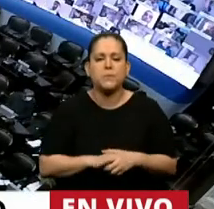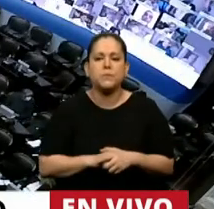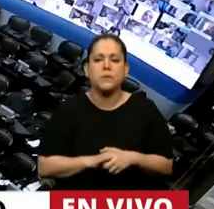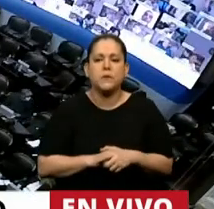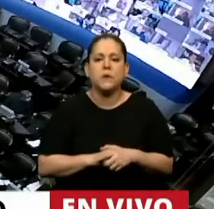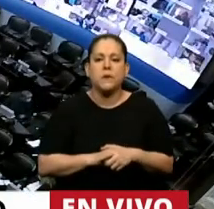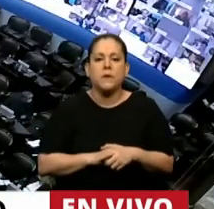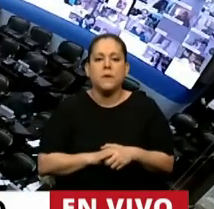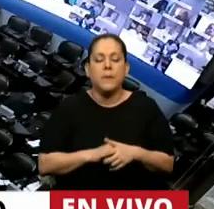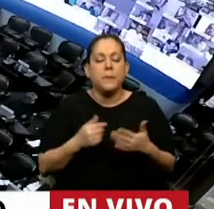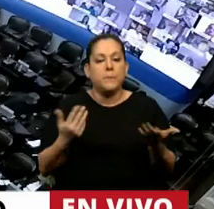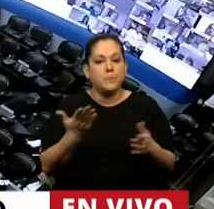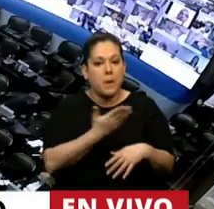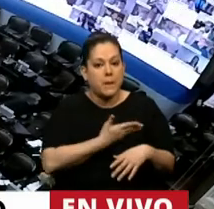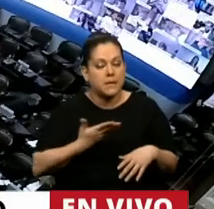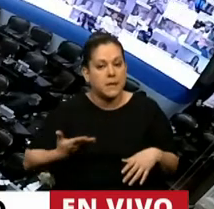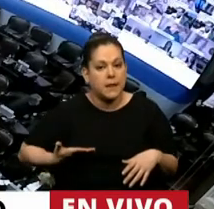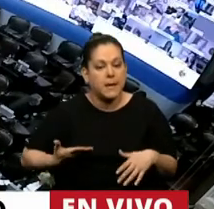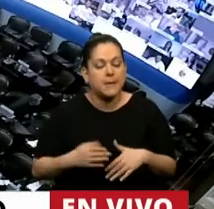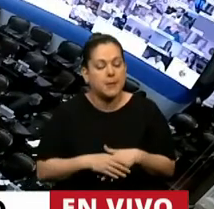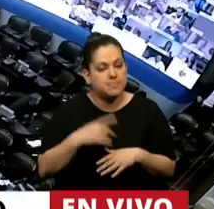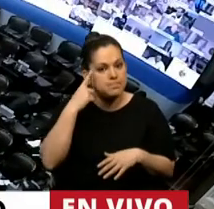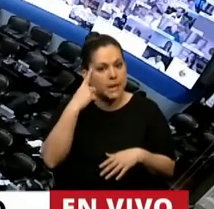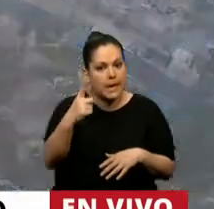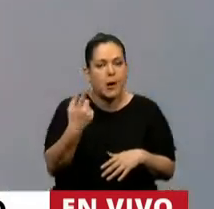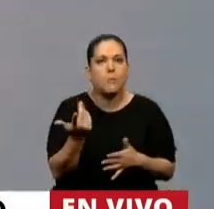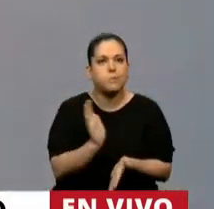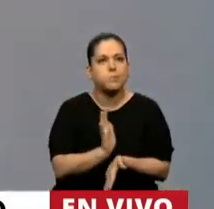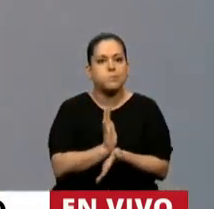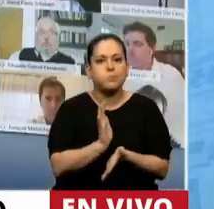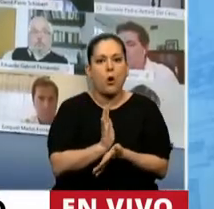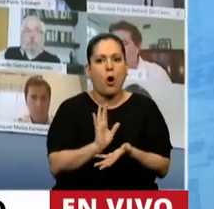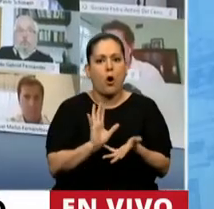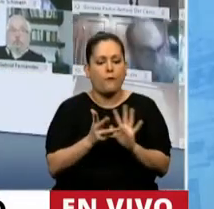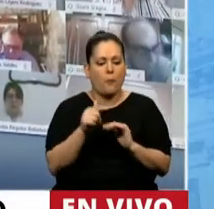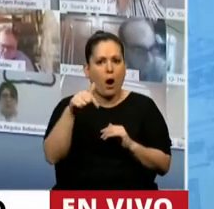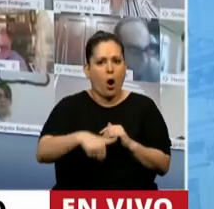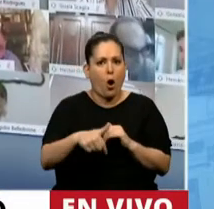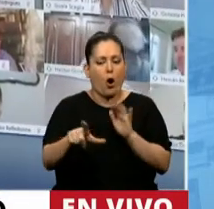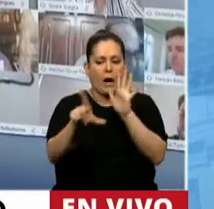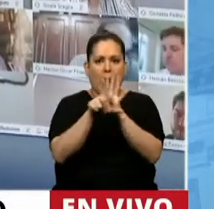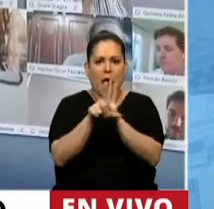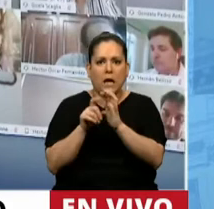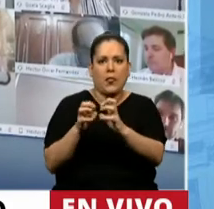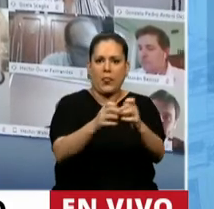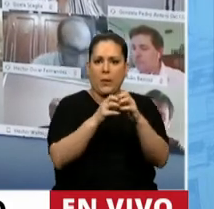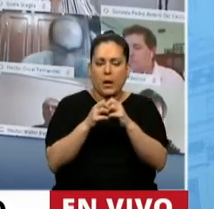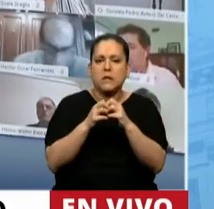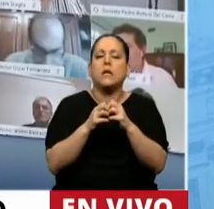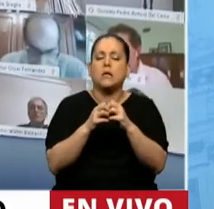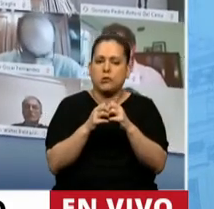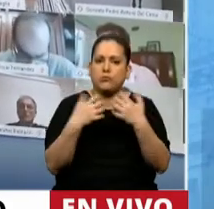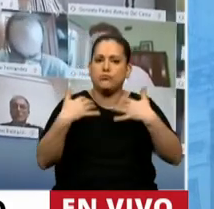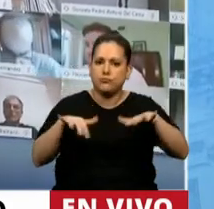Señor Presidente, creo que nadie puede dudar que esta ley que hoy estamos debatiendo, después